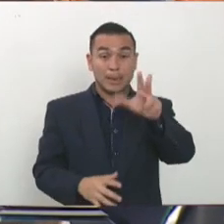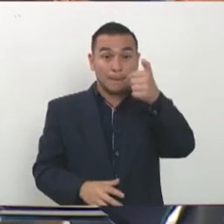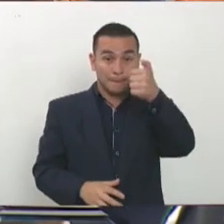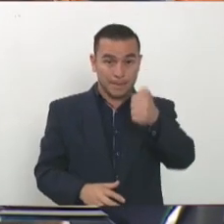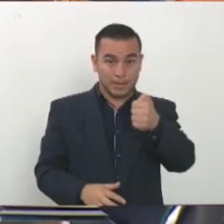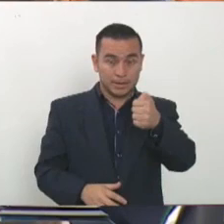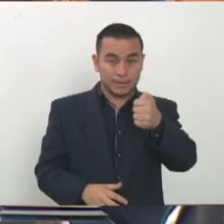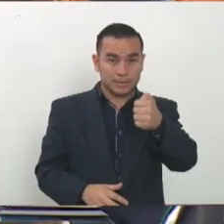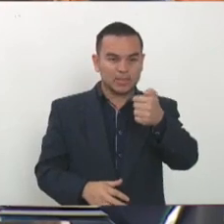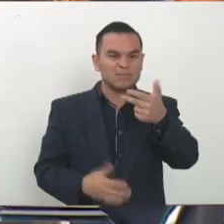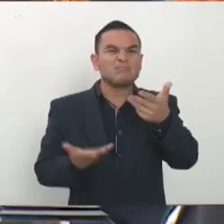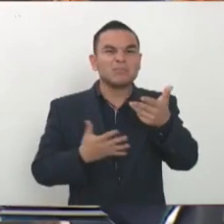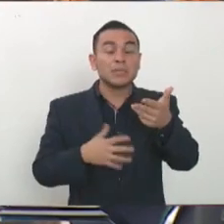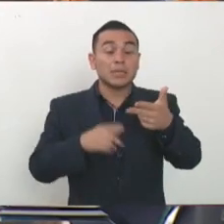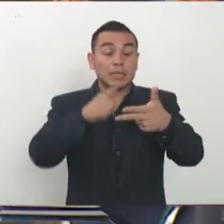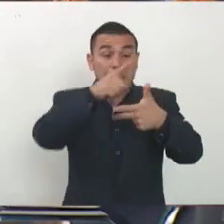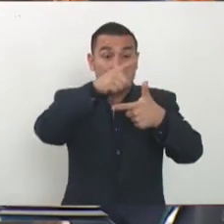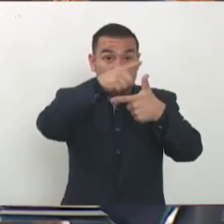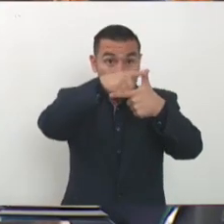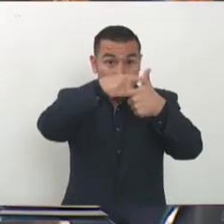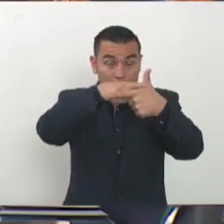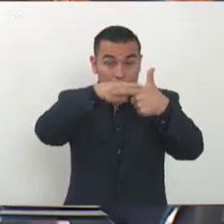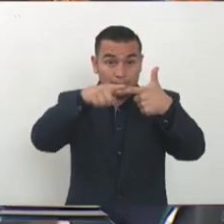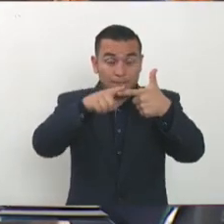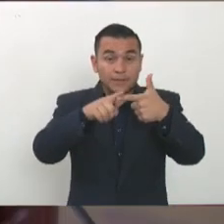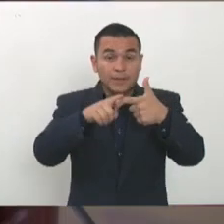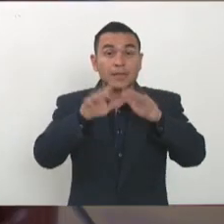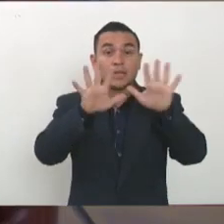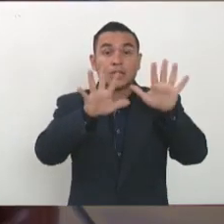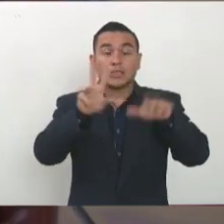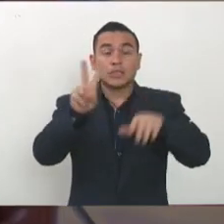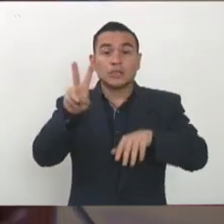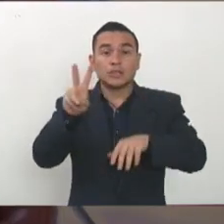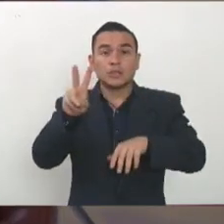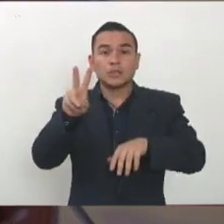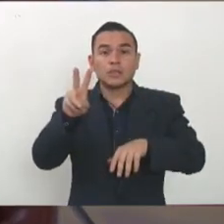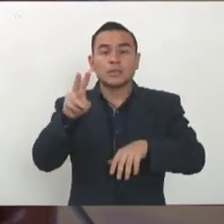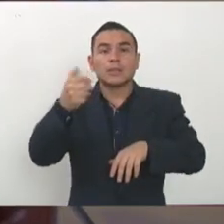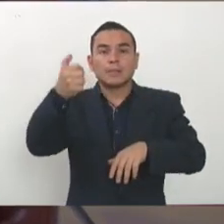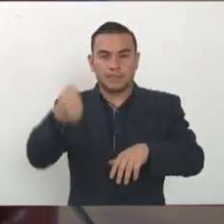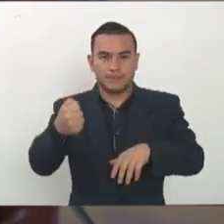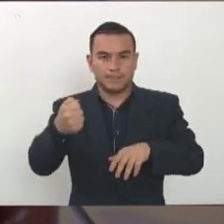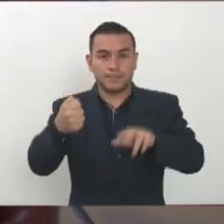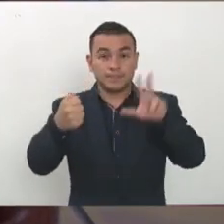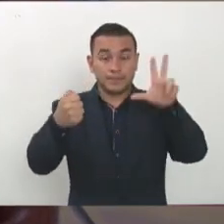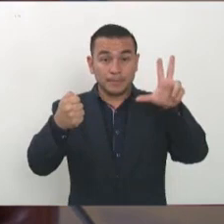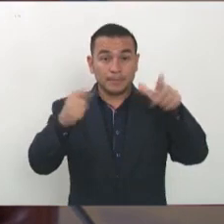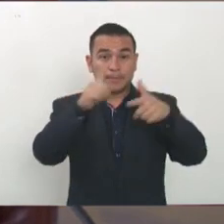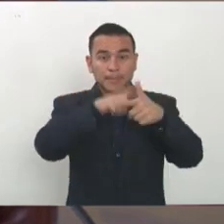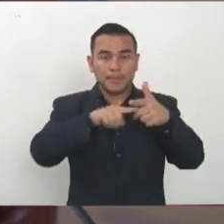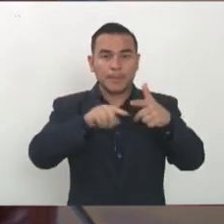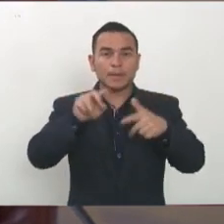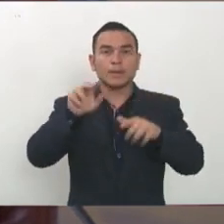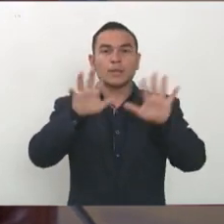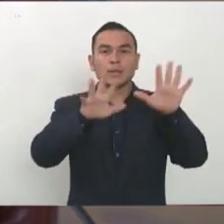serán en un mínimo diluidos en dos años de ahí para adelante lo que dura el crédito si el crédito es de cinco años pues cinco años y así